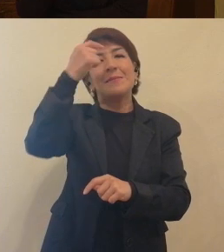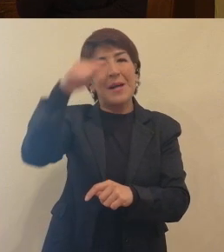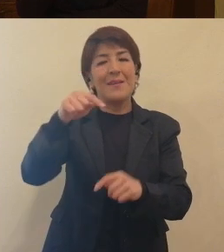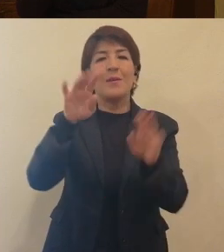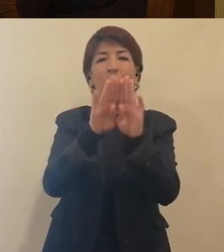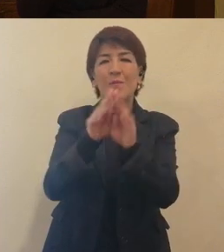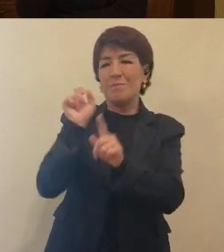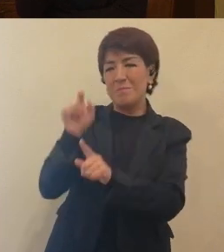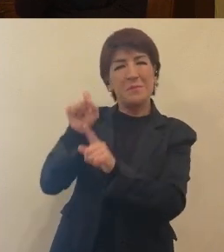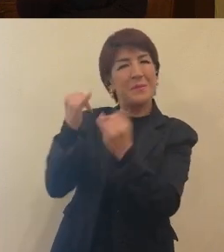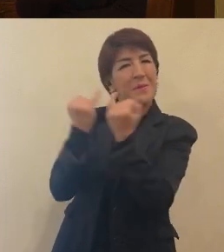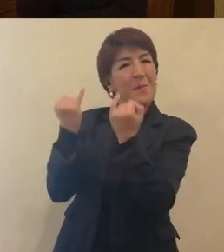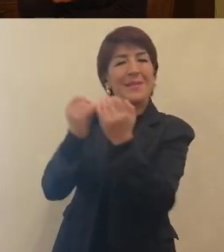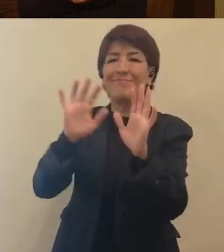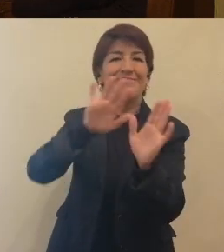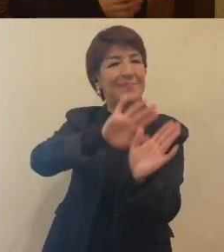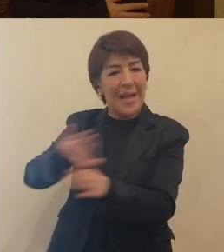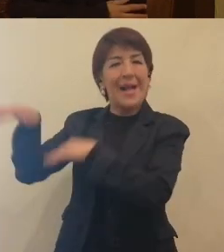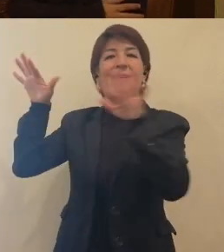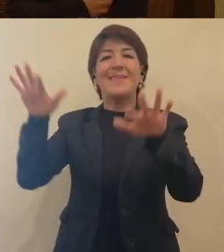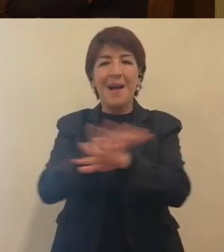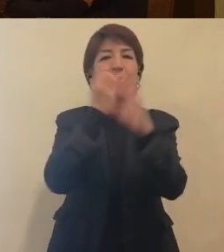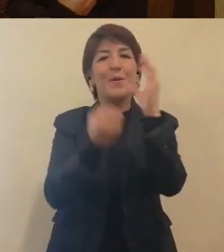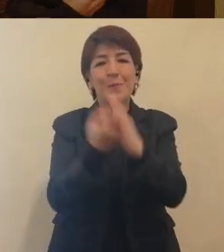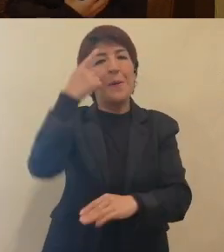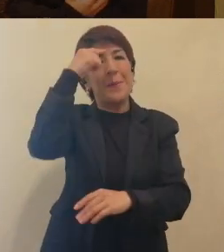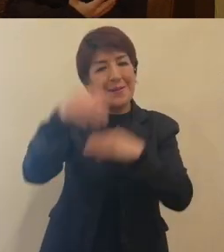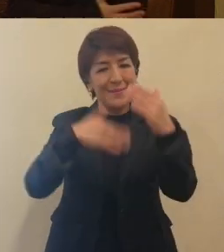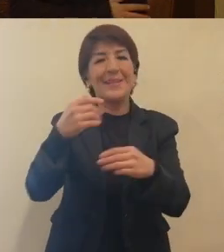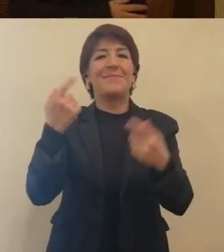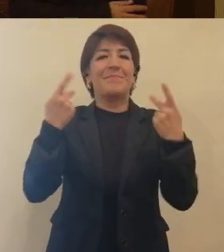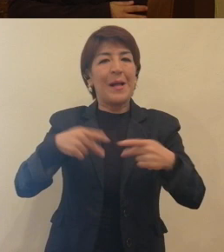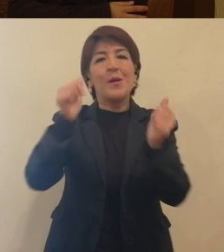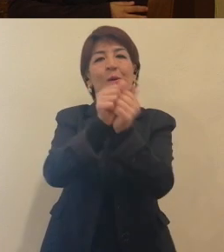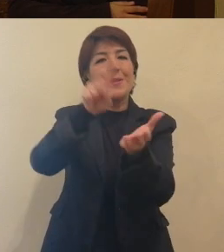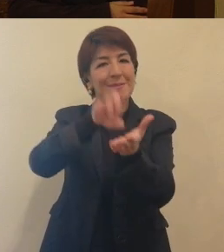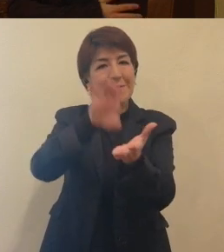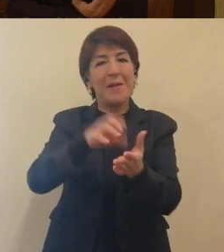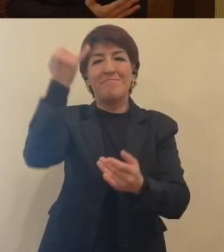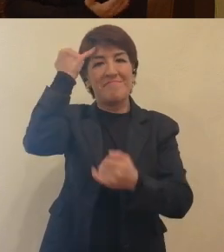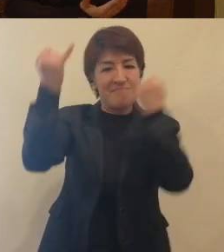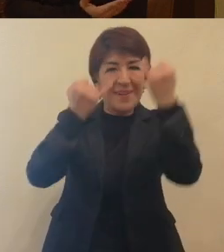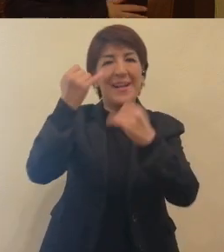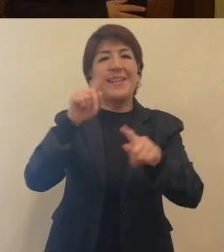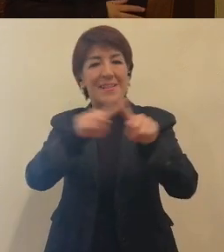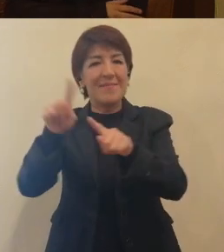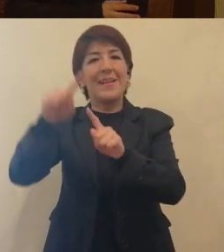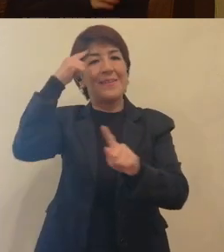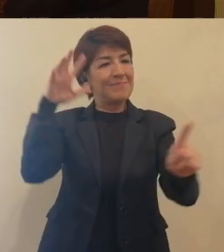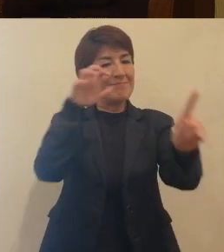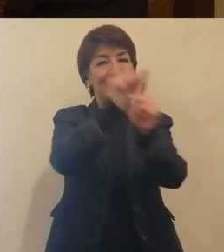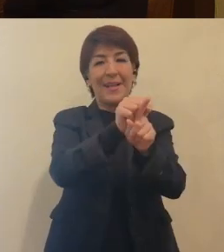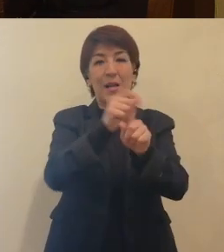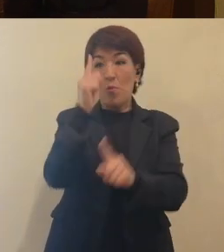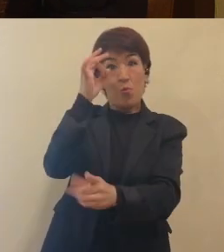buscar romper con estos estigmas, ¿no? Venir a ver lo que hacen las personas con discapacidad, que bueno, al final no es